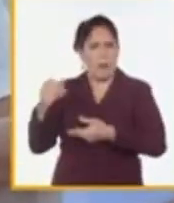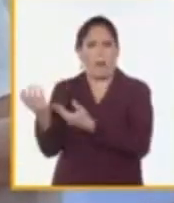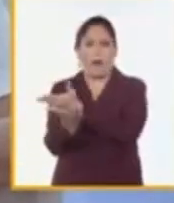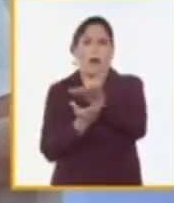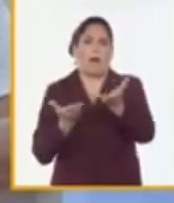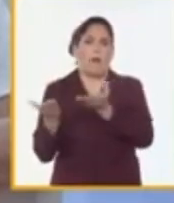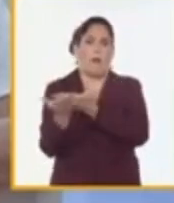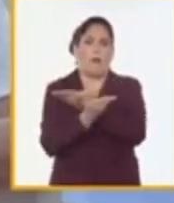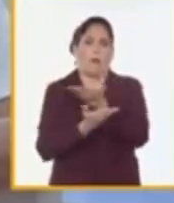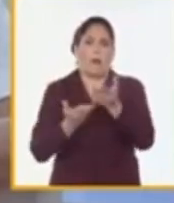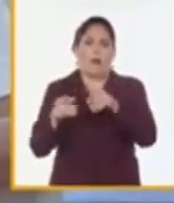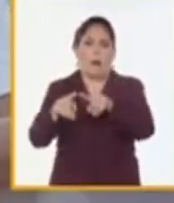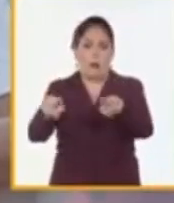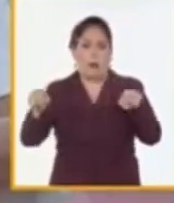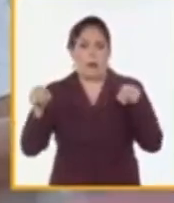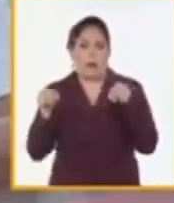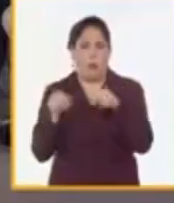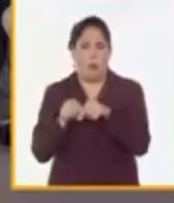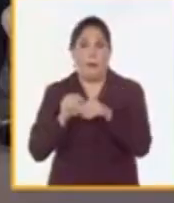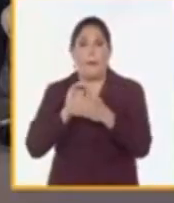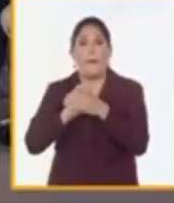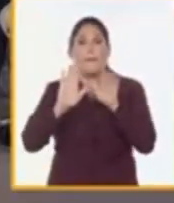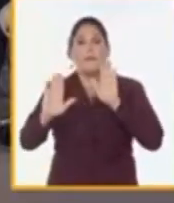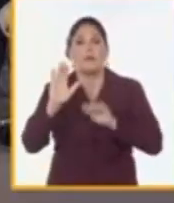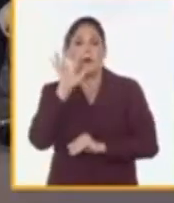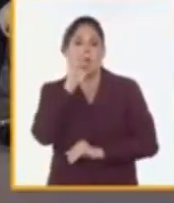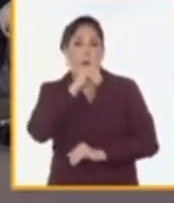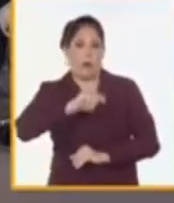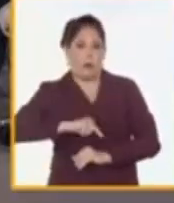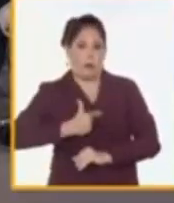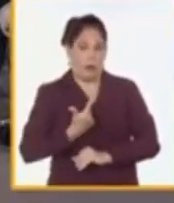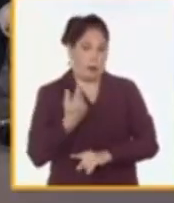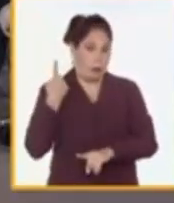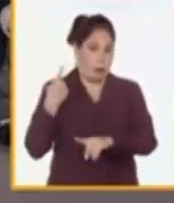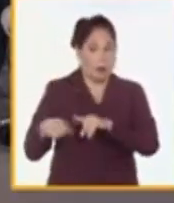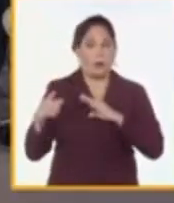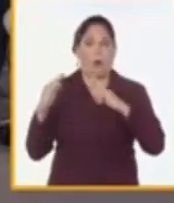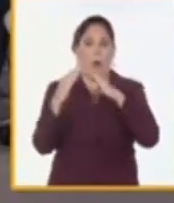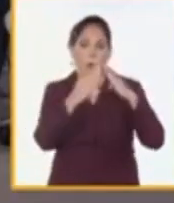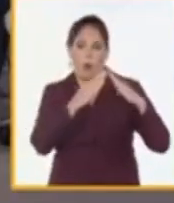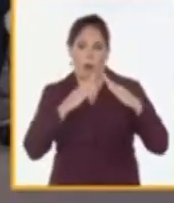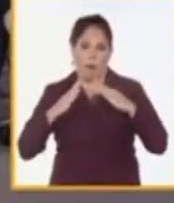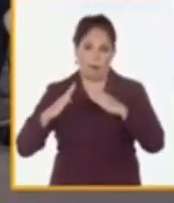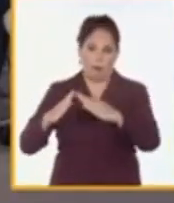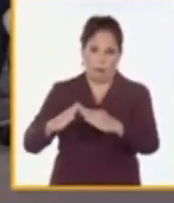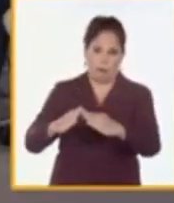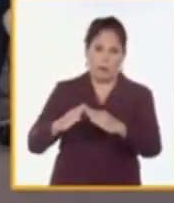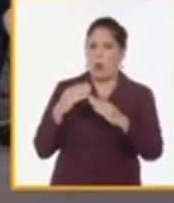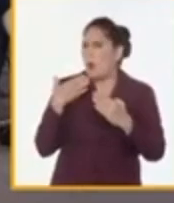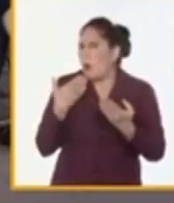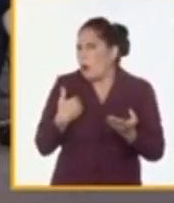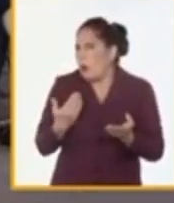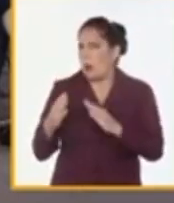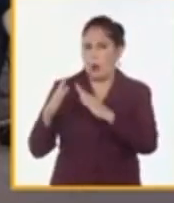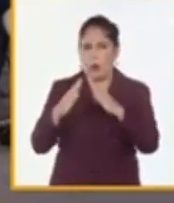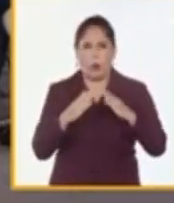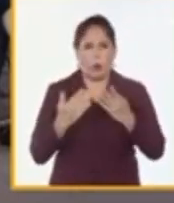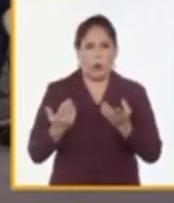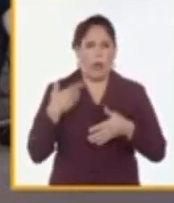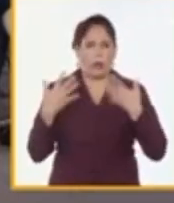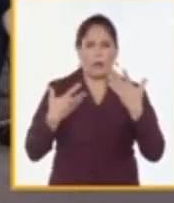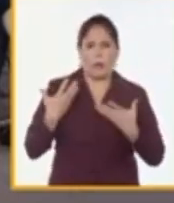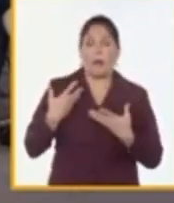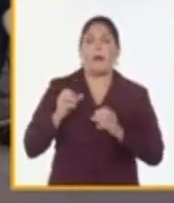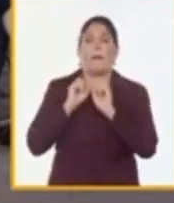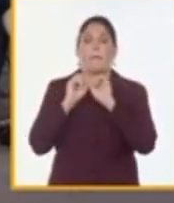el concierto. Y se hablaba también de la comunidad. Bueno, ¿cómo estaremos en la comunidad? En primer lugar, nuestros